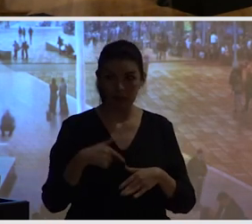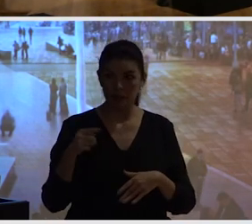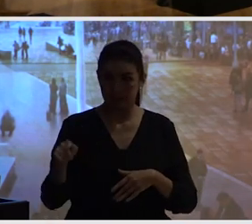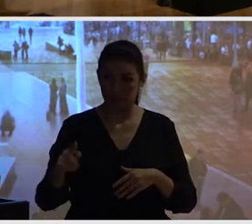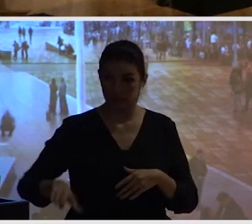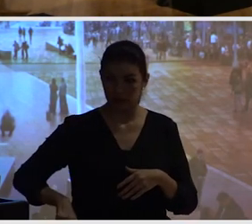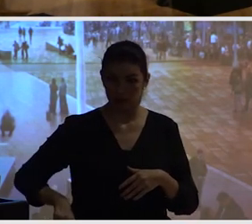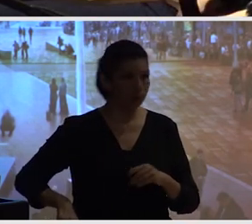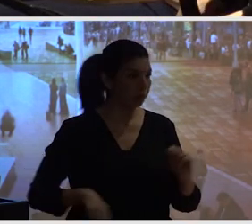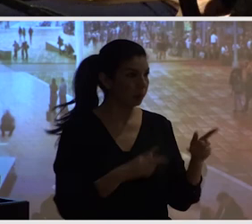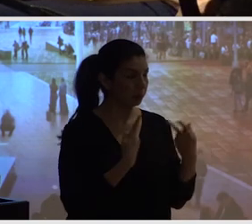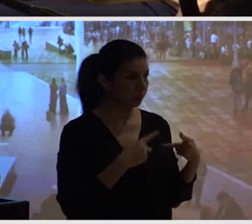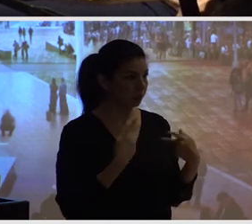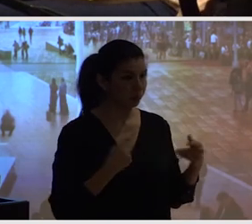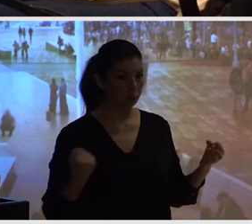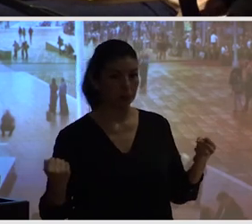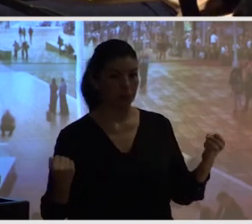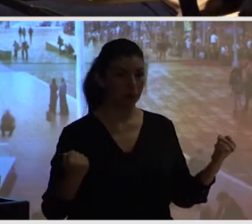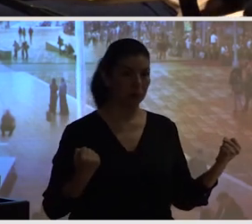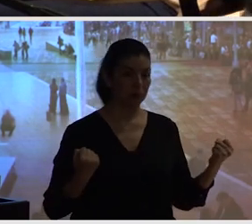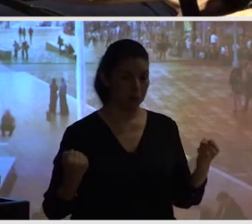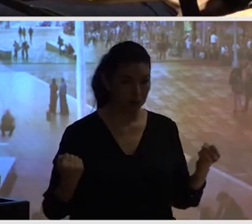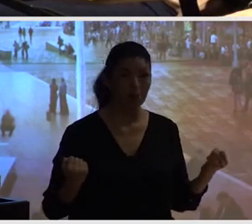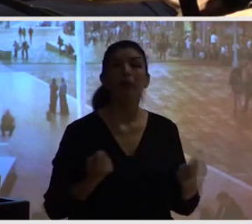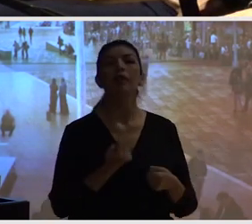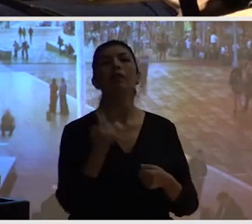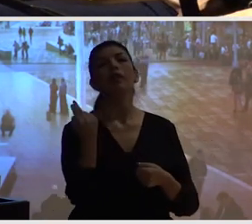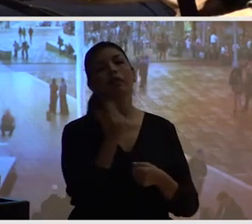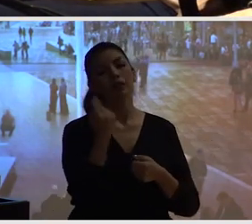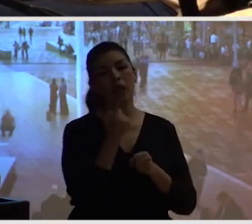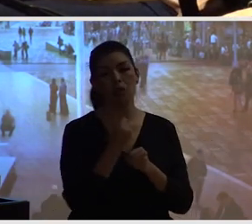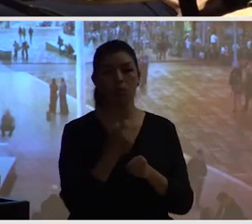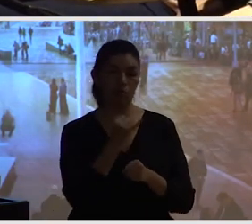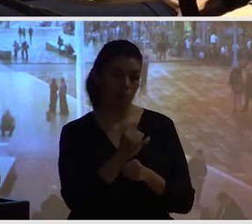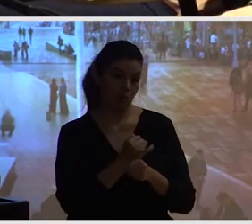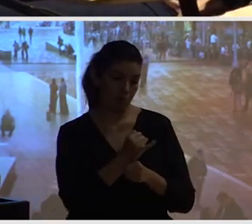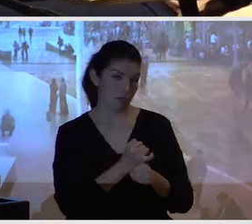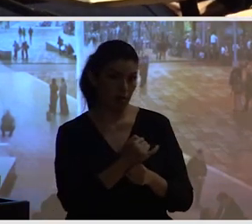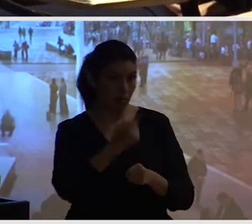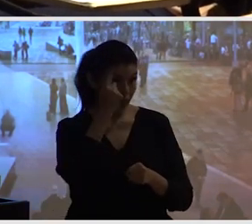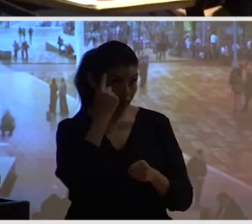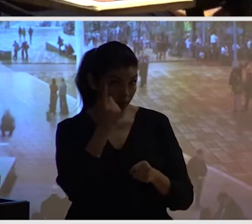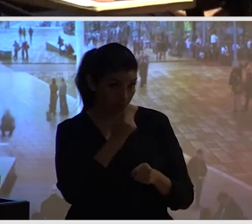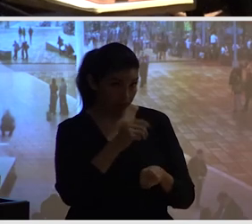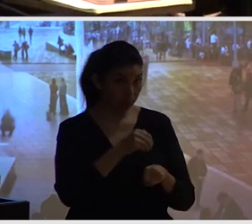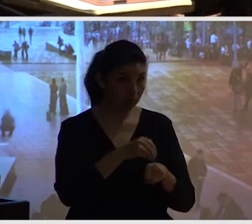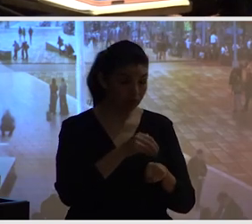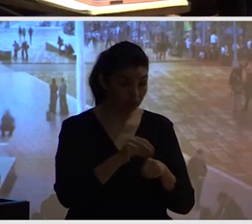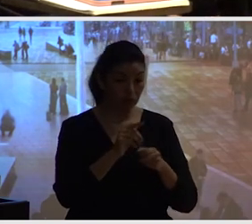hacer estos levantamientos de datos para mostrar digamos la claridad de las